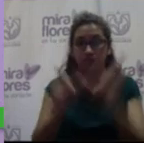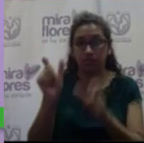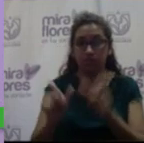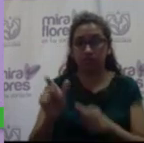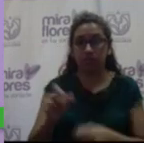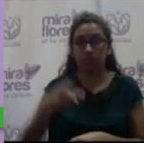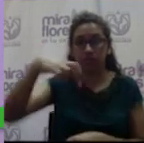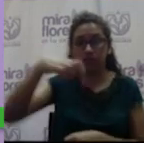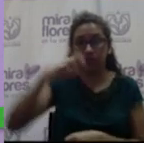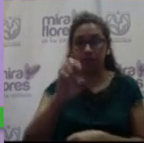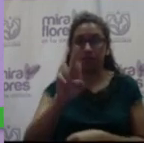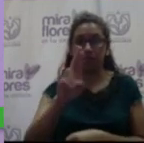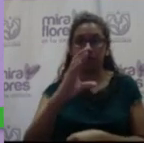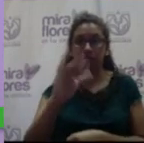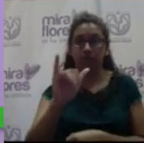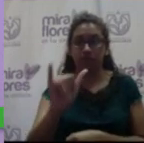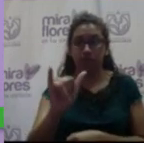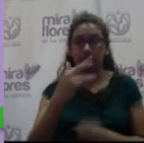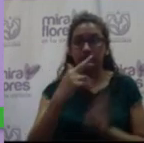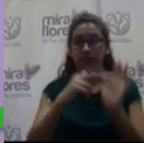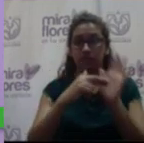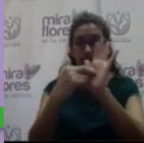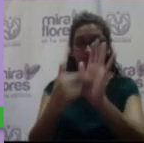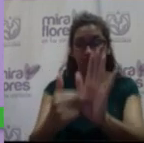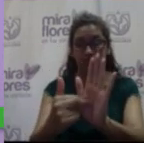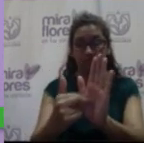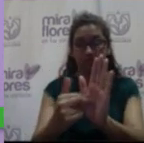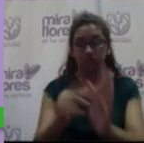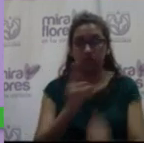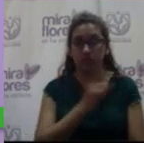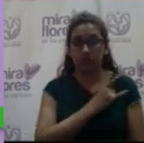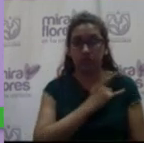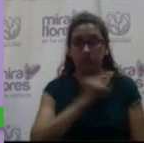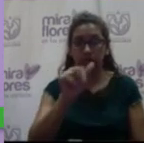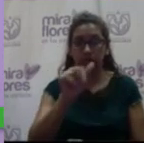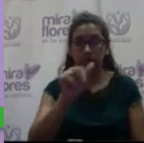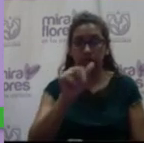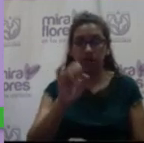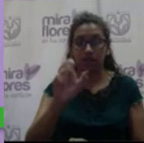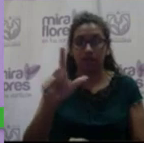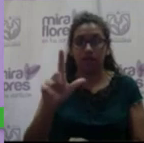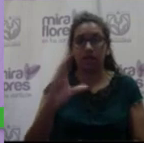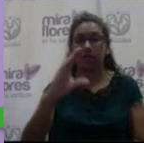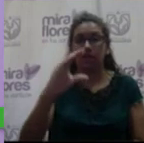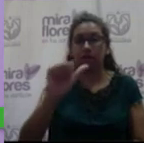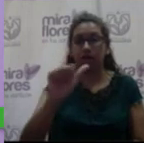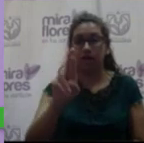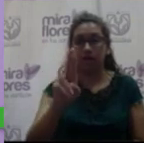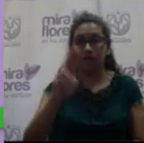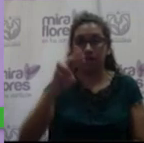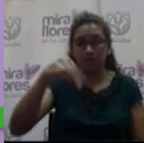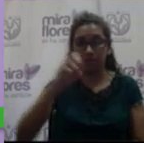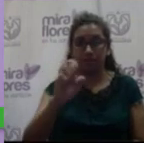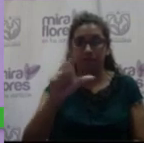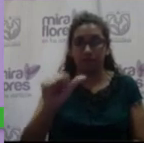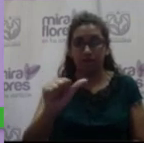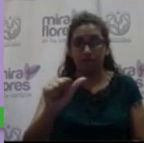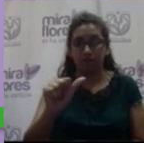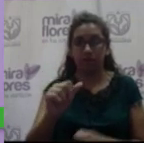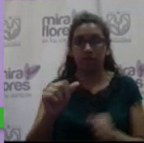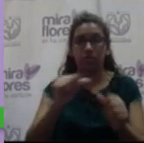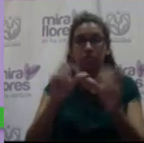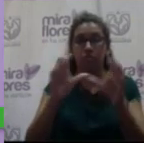señor Percy Weiss Izaguirre, representante del Centro Universitario Ariel. Carmela Segovia de Valencia, representante de la Junta Vecinal